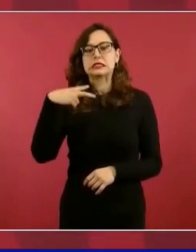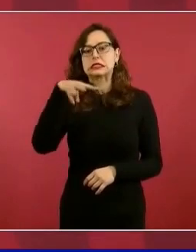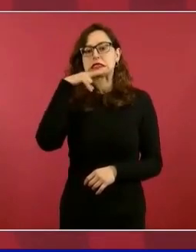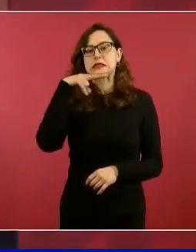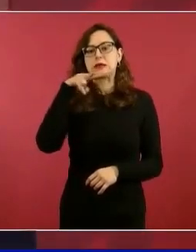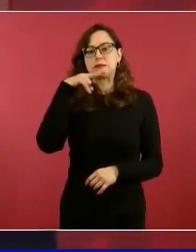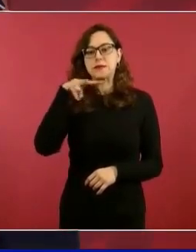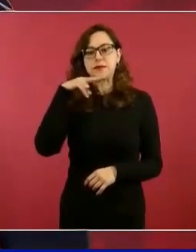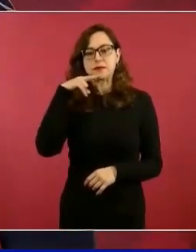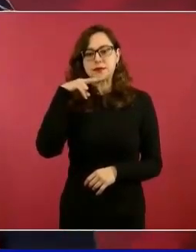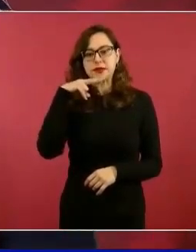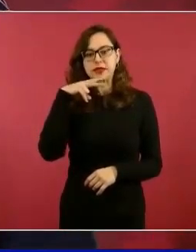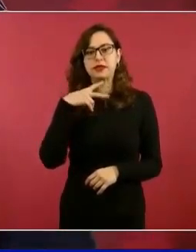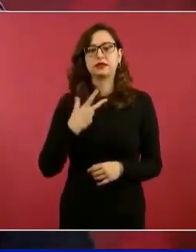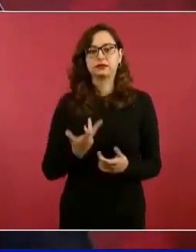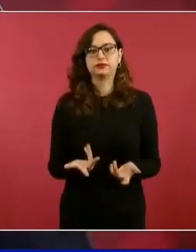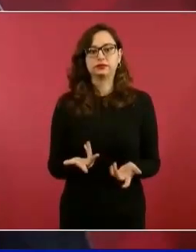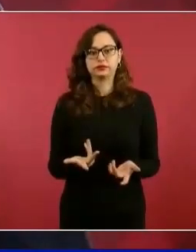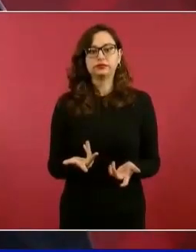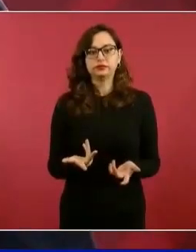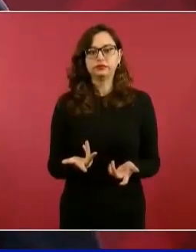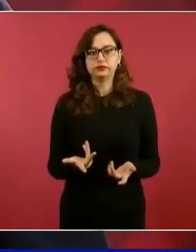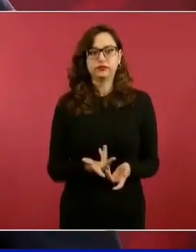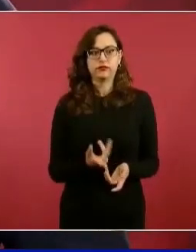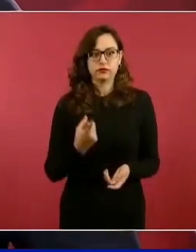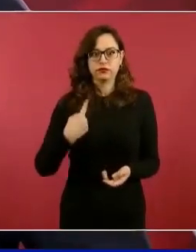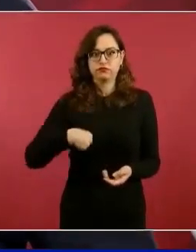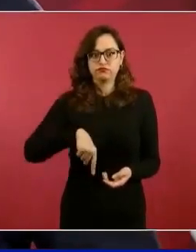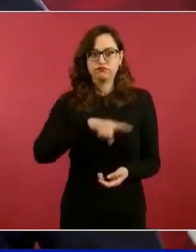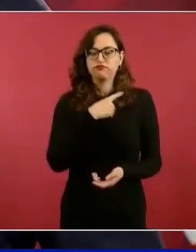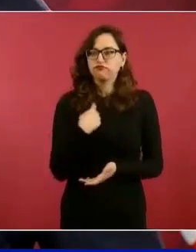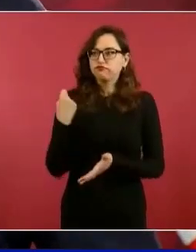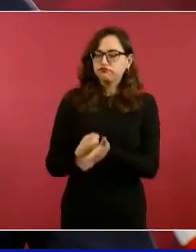Porque no querían reconocernos nuestros triunfos.